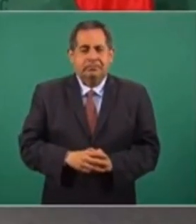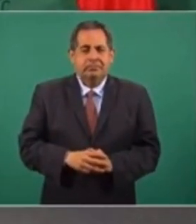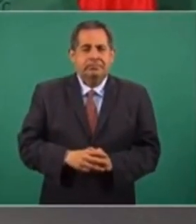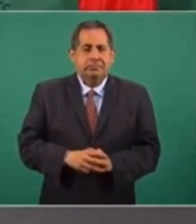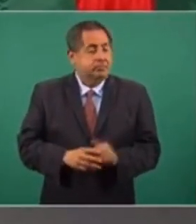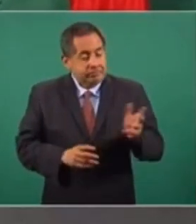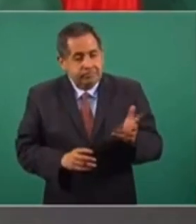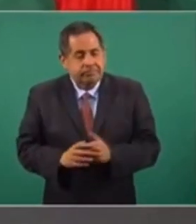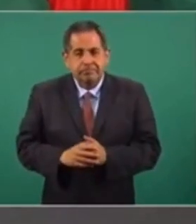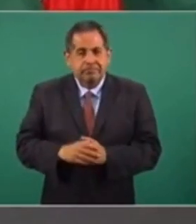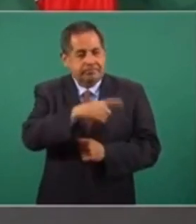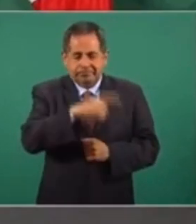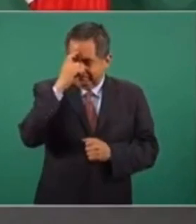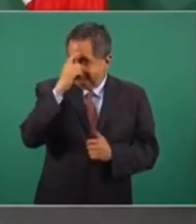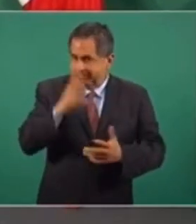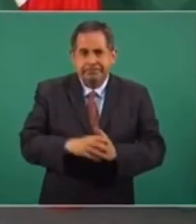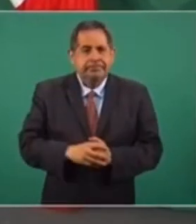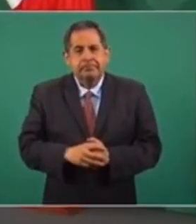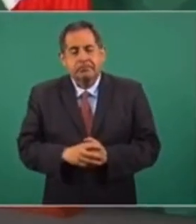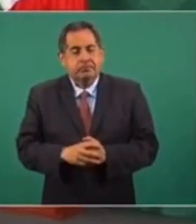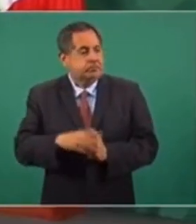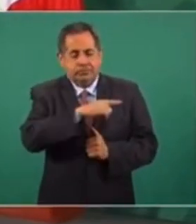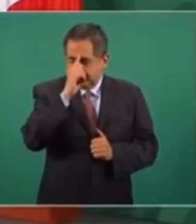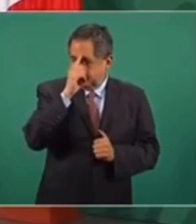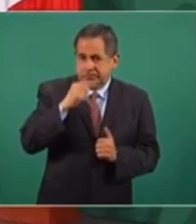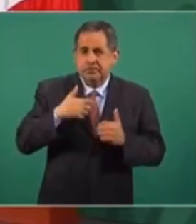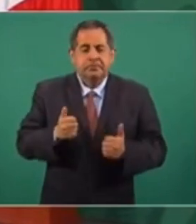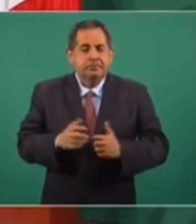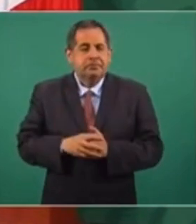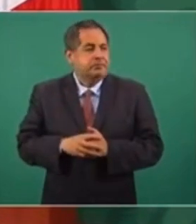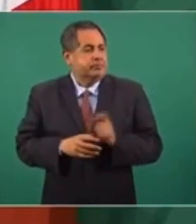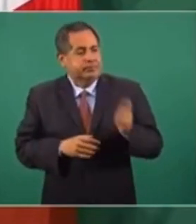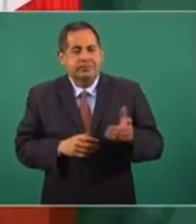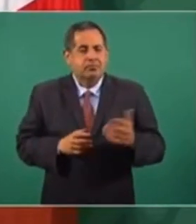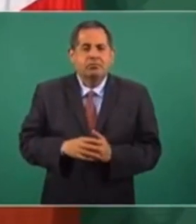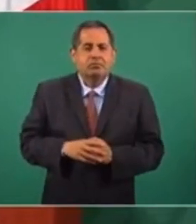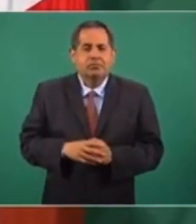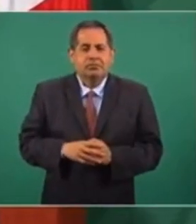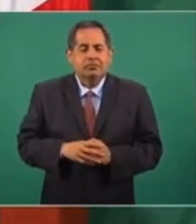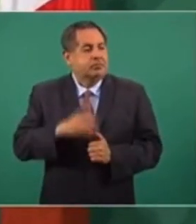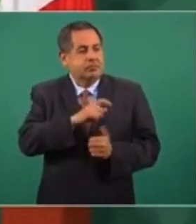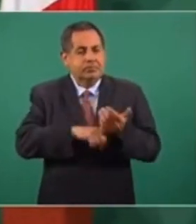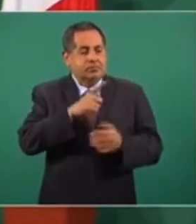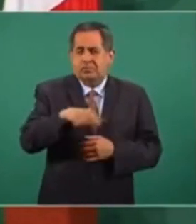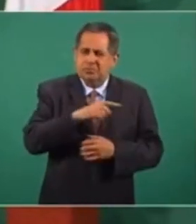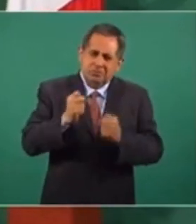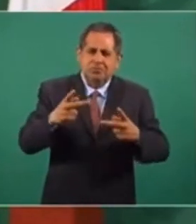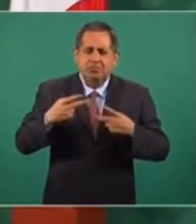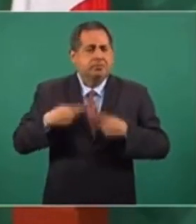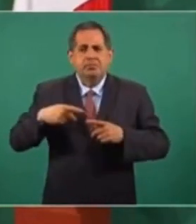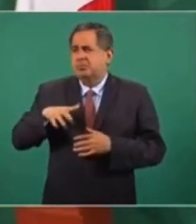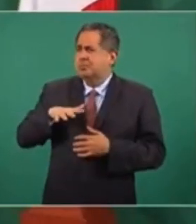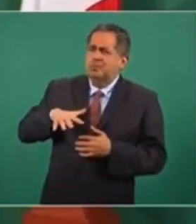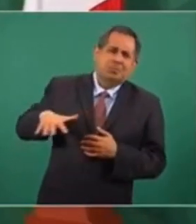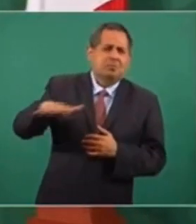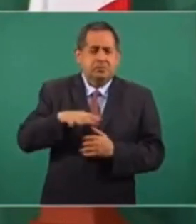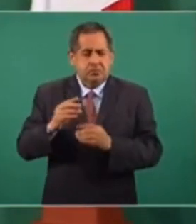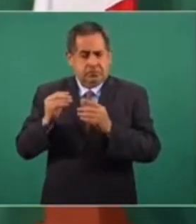Pero no alcanzan a comprender de que hay personas, muchos afortunadamente,